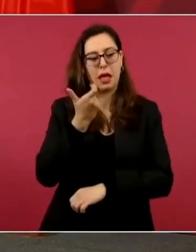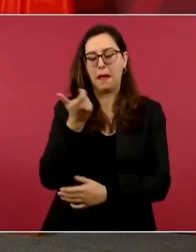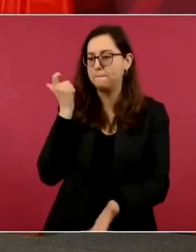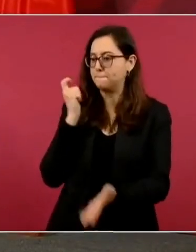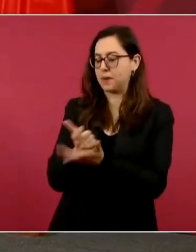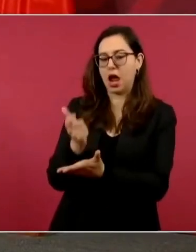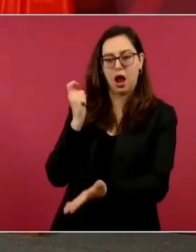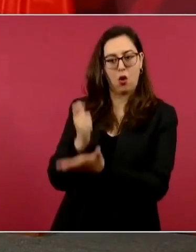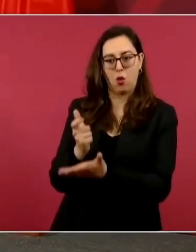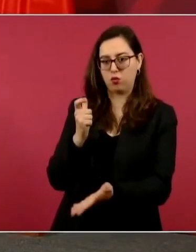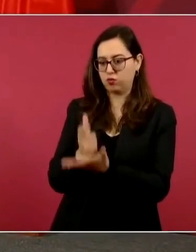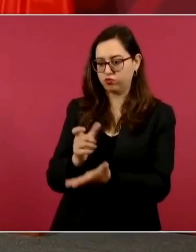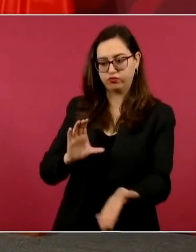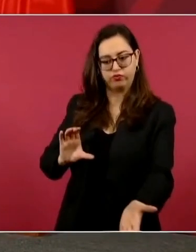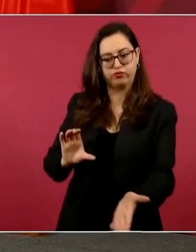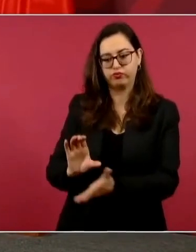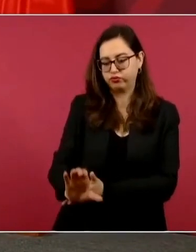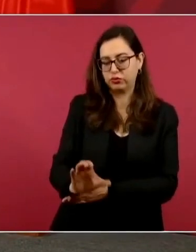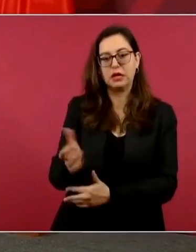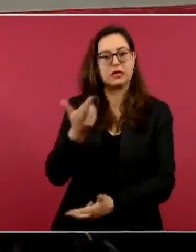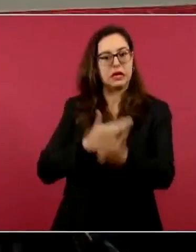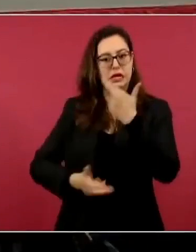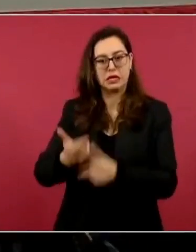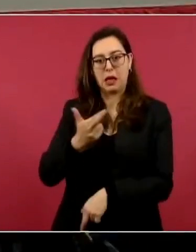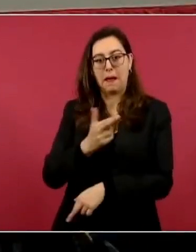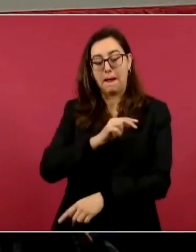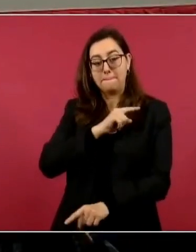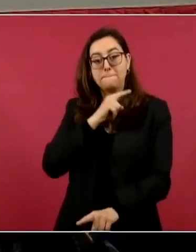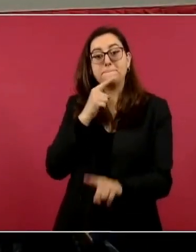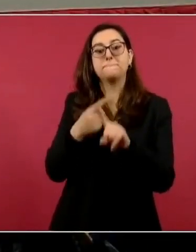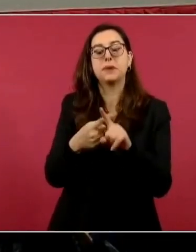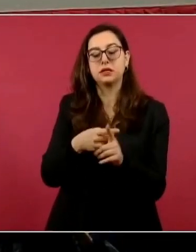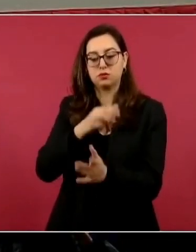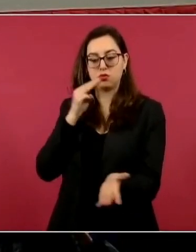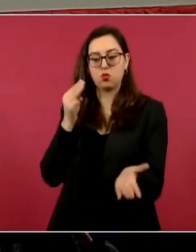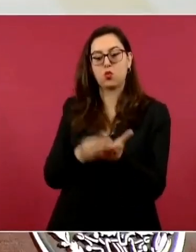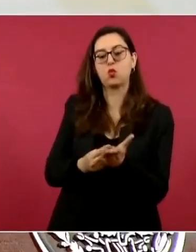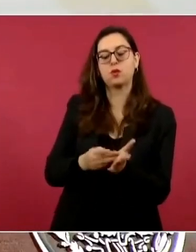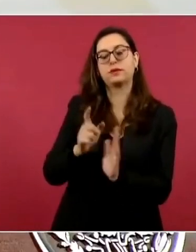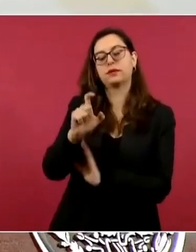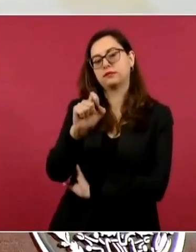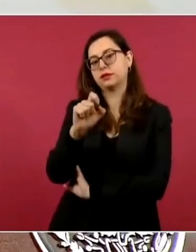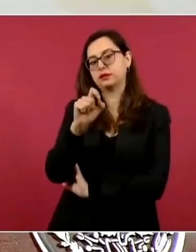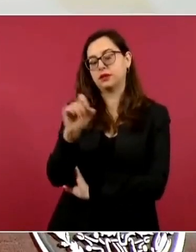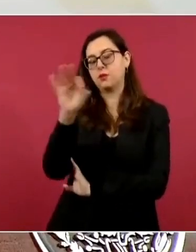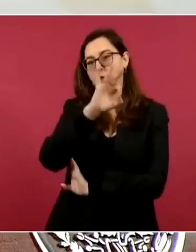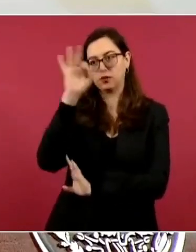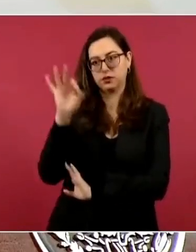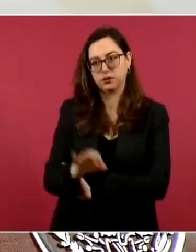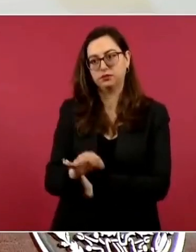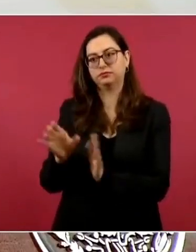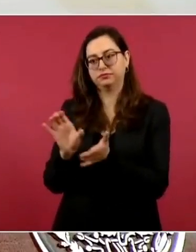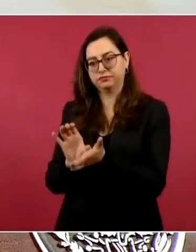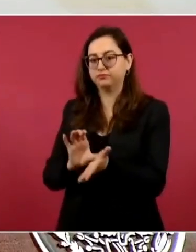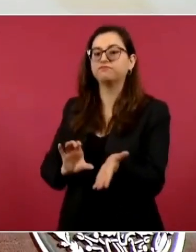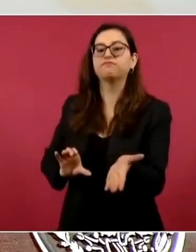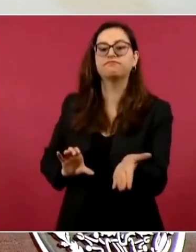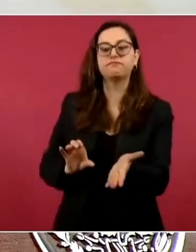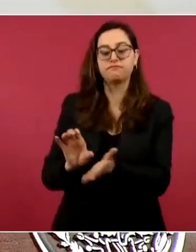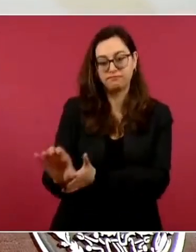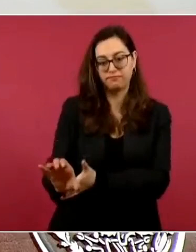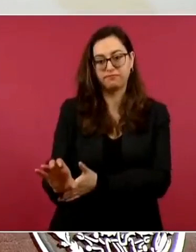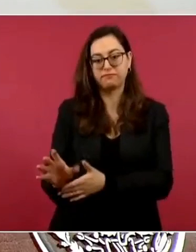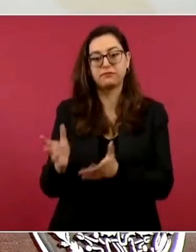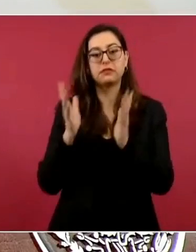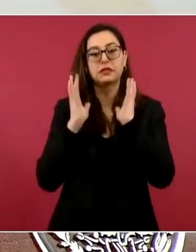20 por ciento de indemnización. Eso es lo que marca la ley, 20 de indemnización y la devolución total